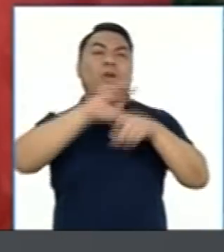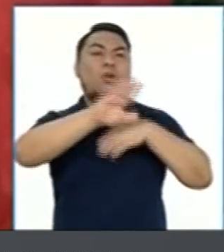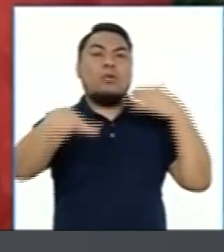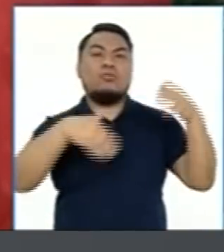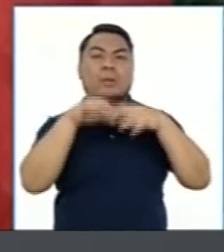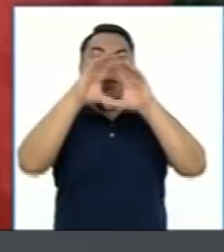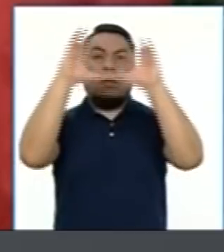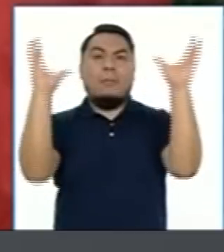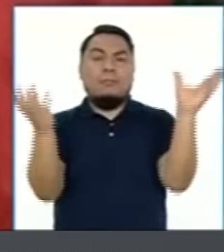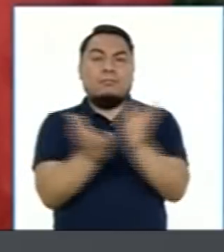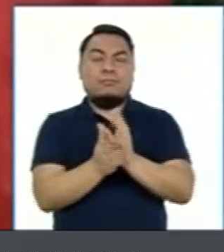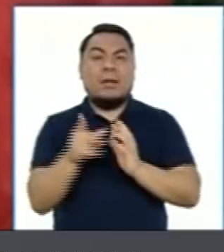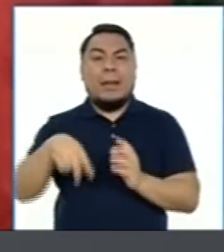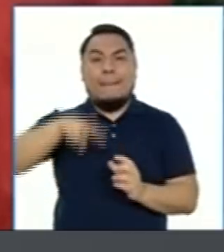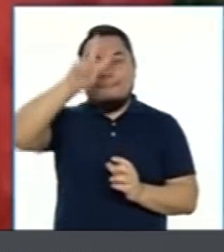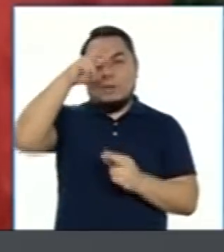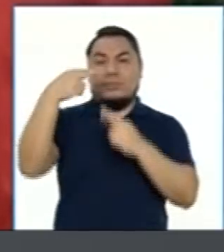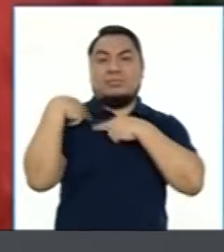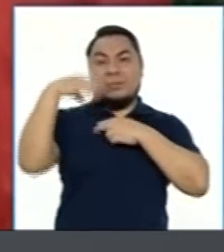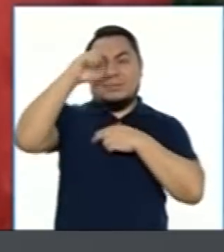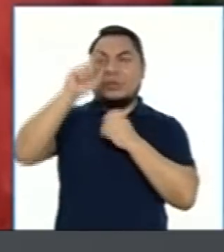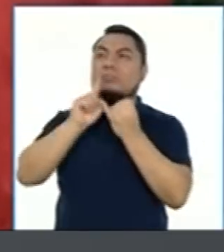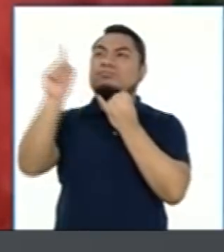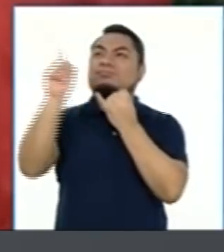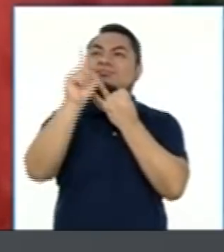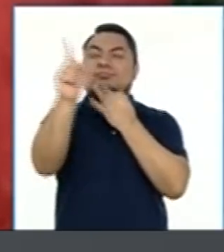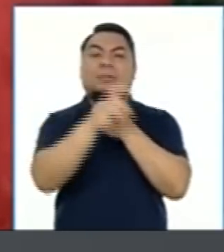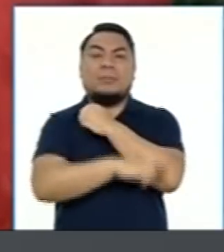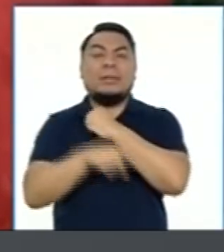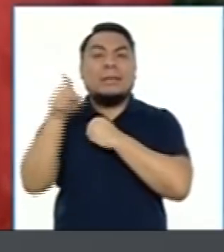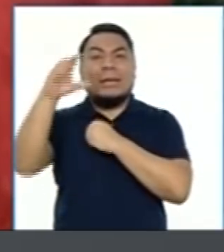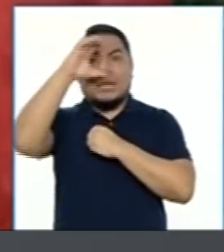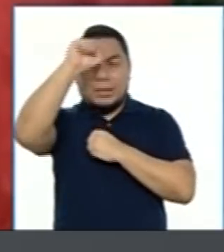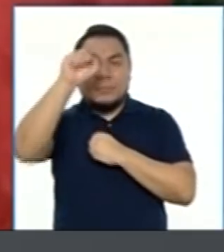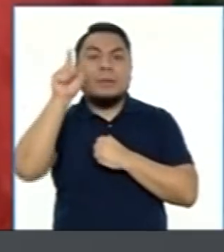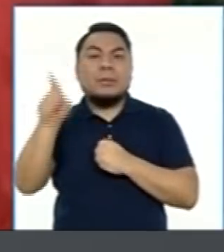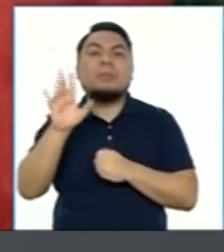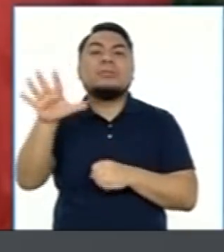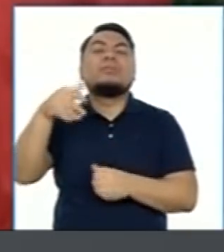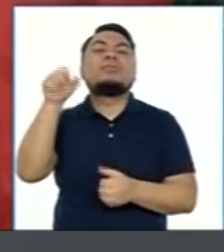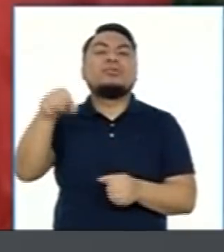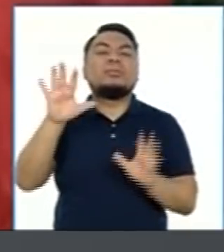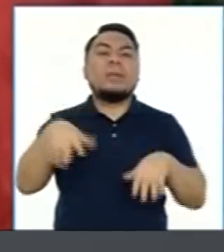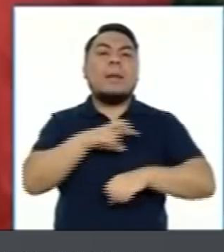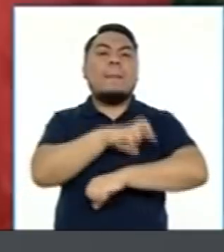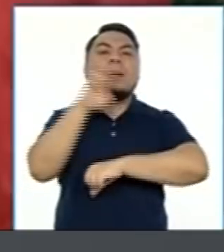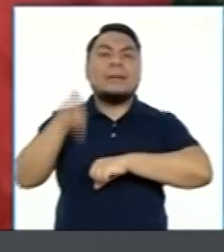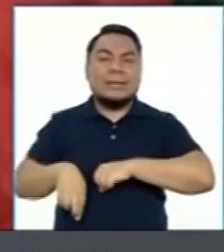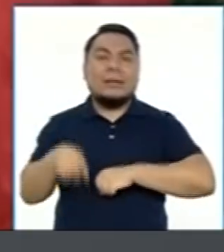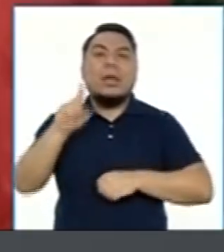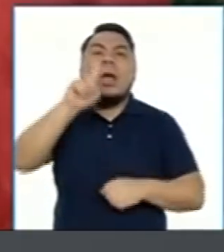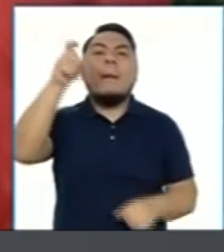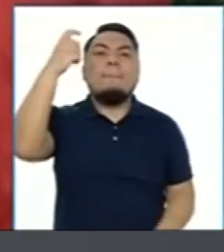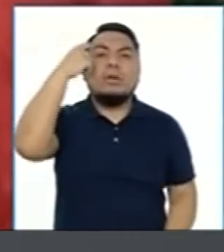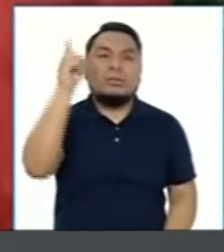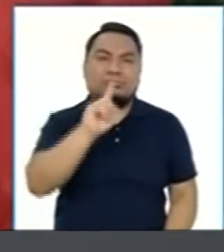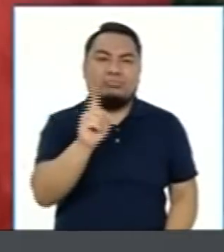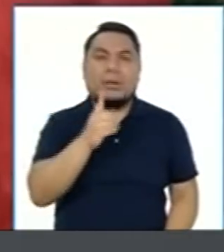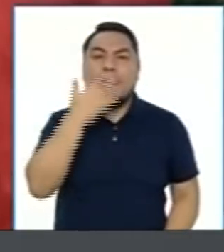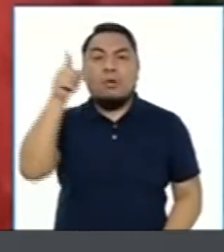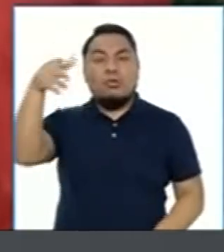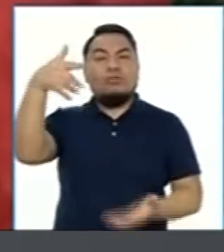todos los cinco continentes de nuestro país, sean embajadores de carrera. No políticos. Una vez más,